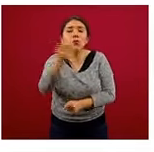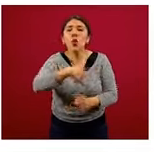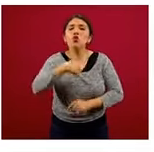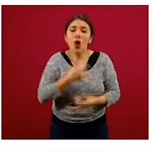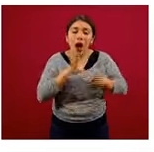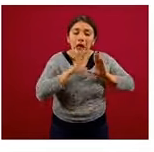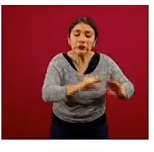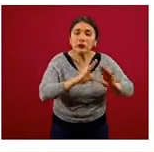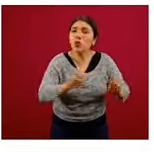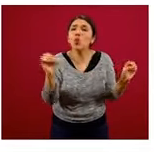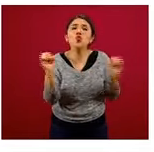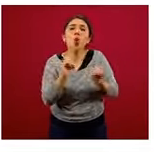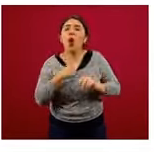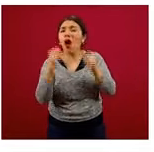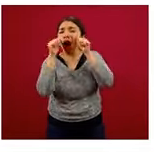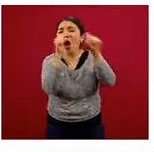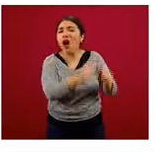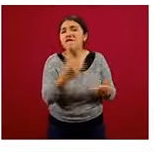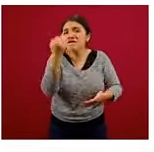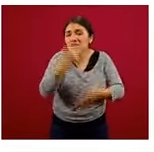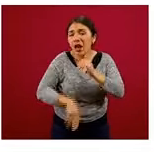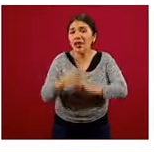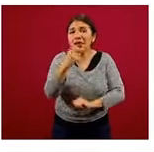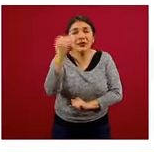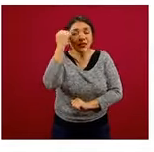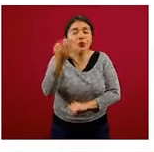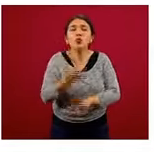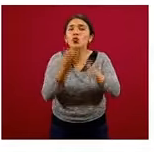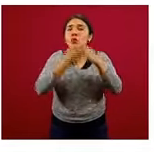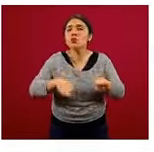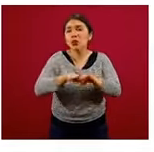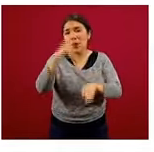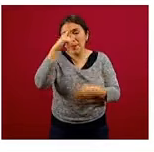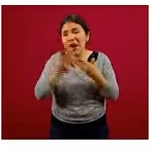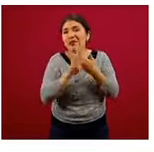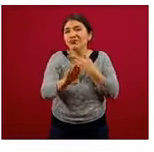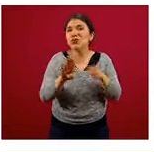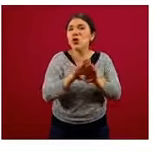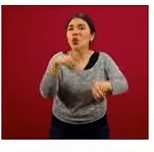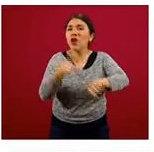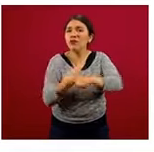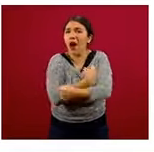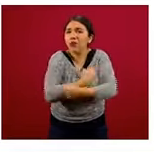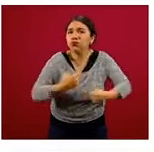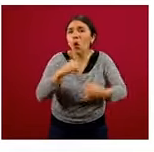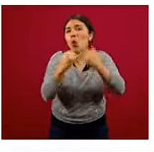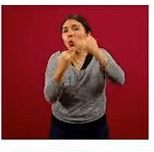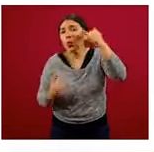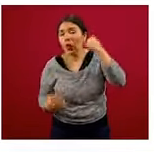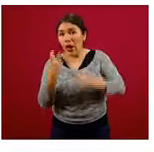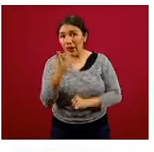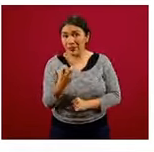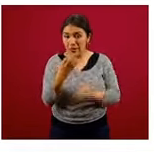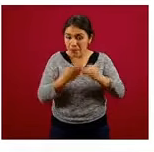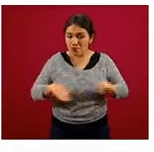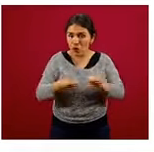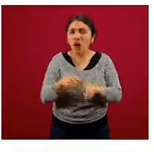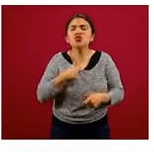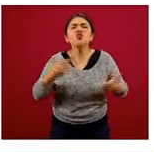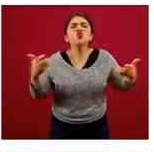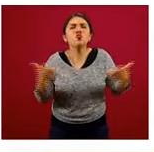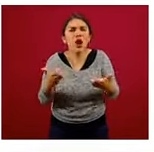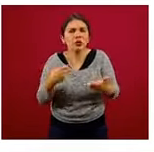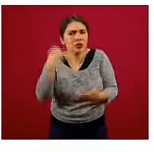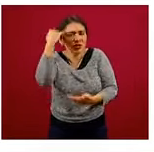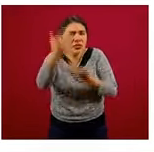estamos haciendo nuestra tarea. Y es una etapa clave para prevenir la desnutrición y la obesidad. Aquí, ¿qué es lo que estamos